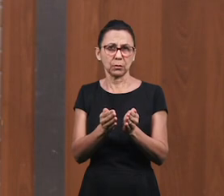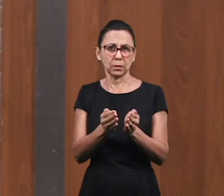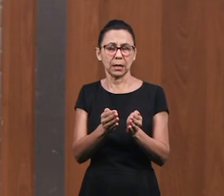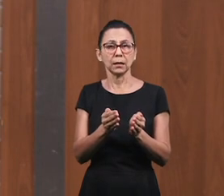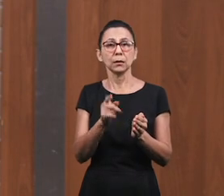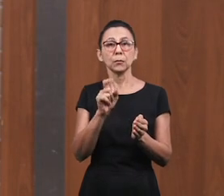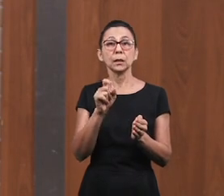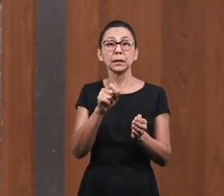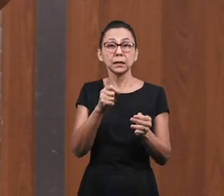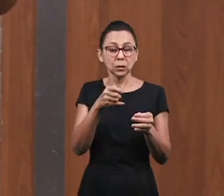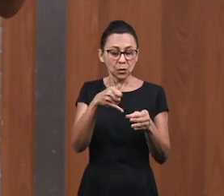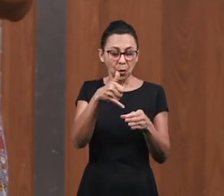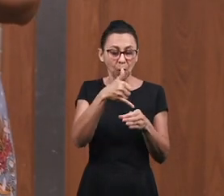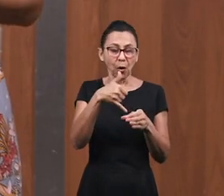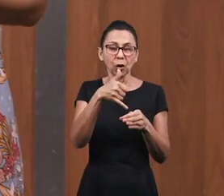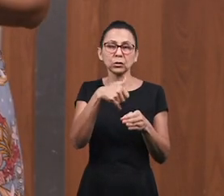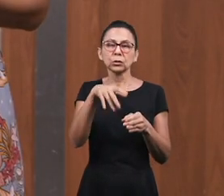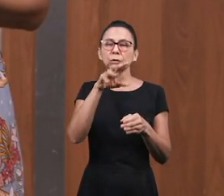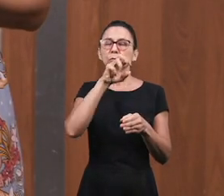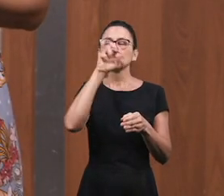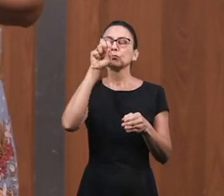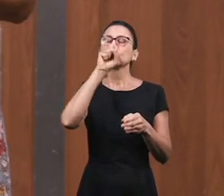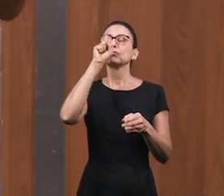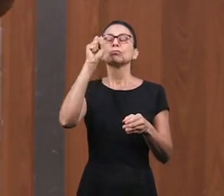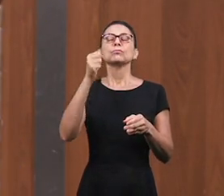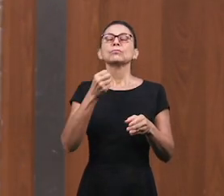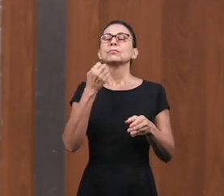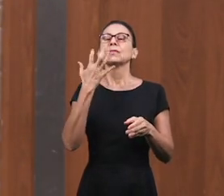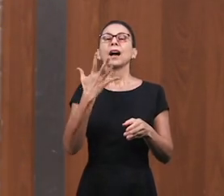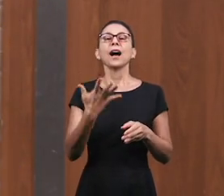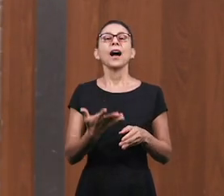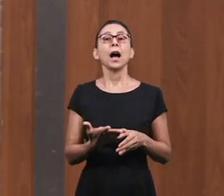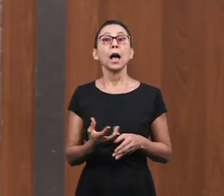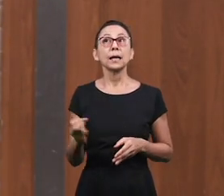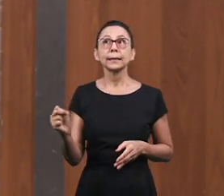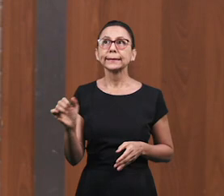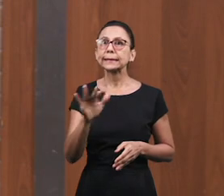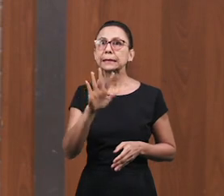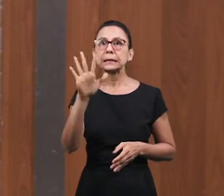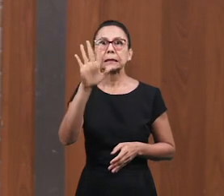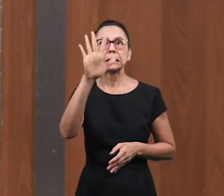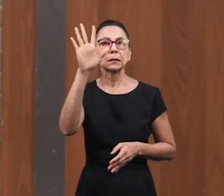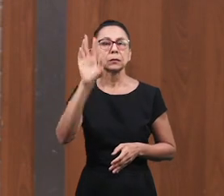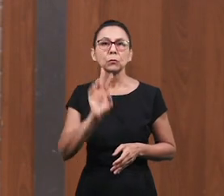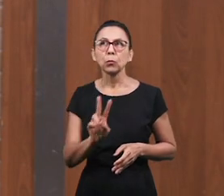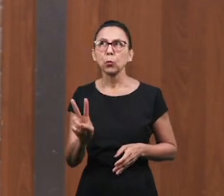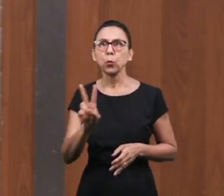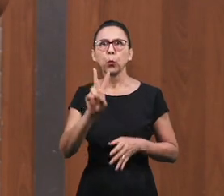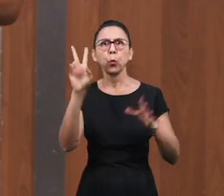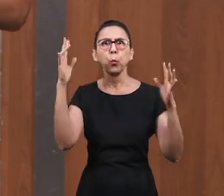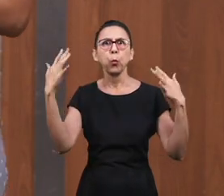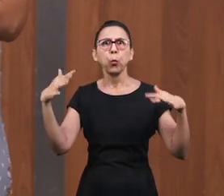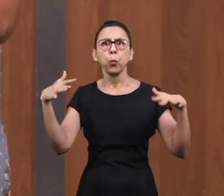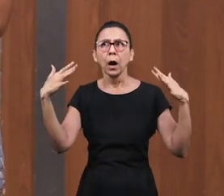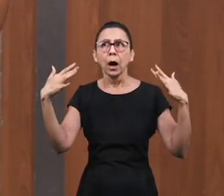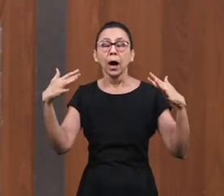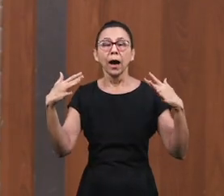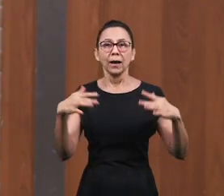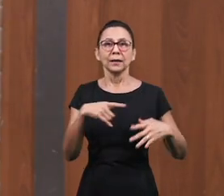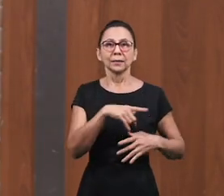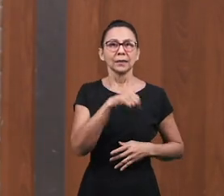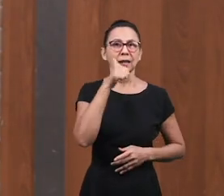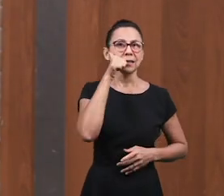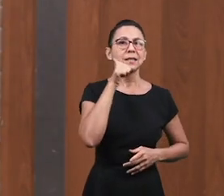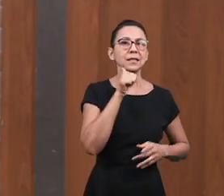antiguamente Para guardar aceite perfumado Y estos aceites eran muy caros Eran muy valiosos